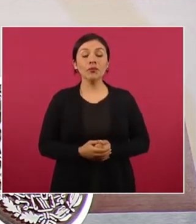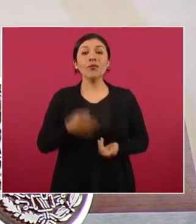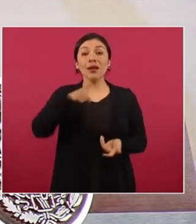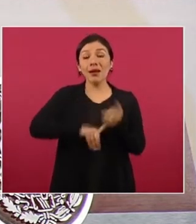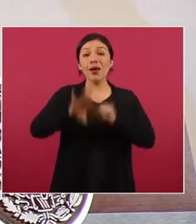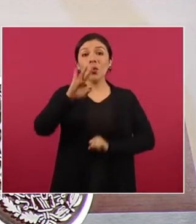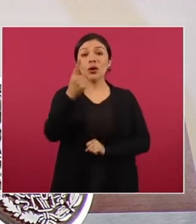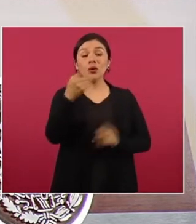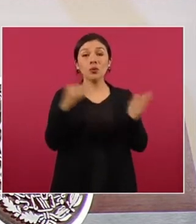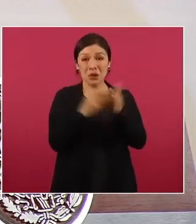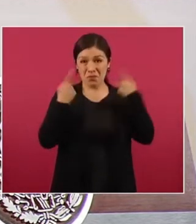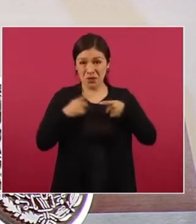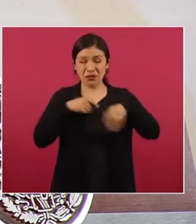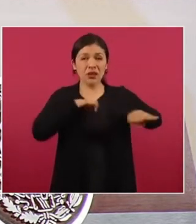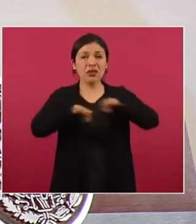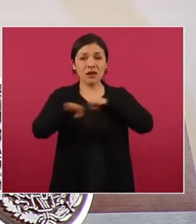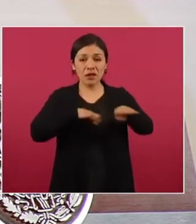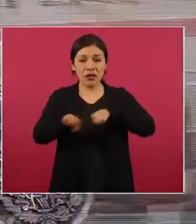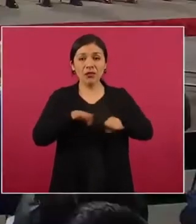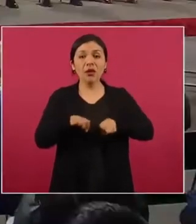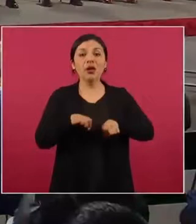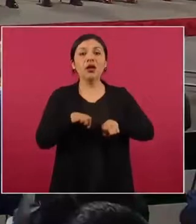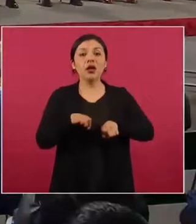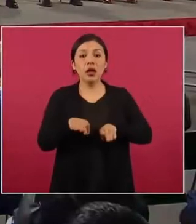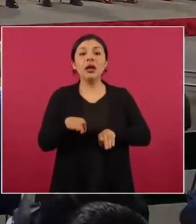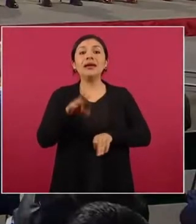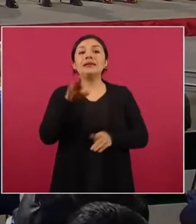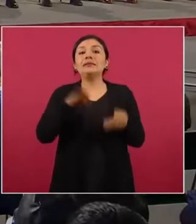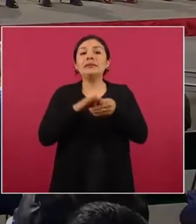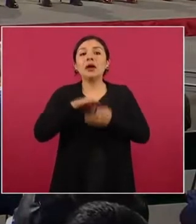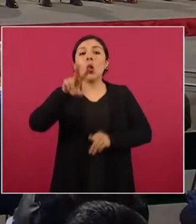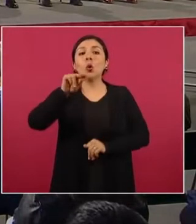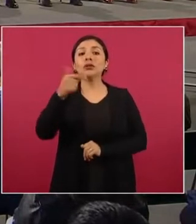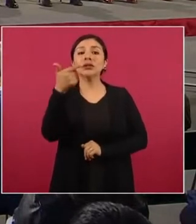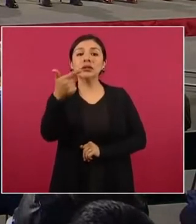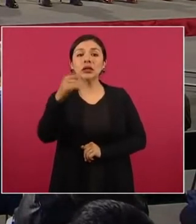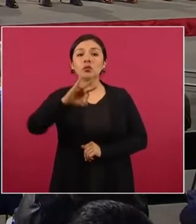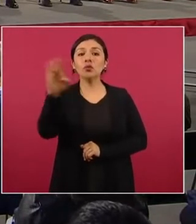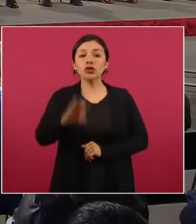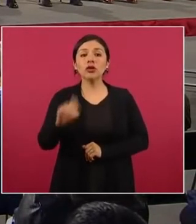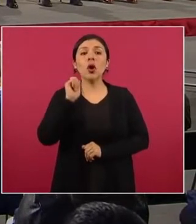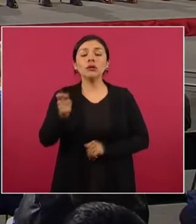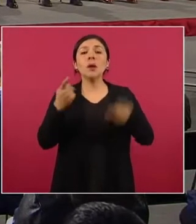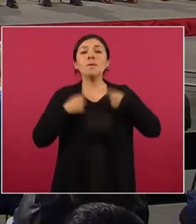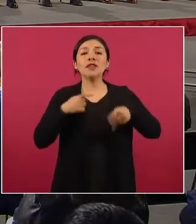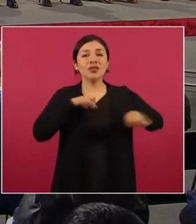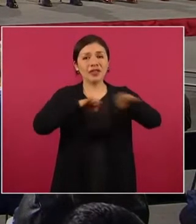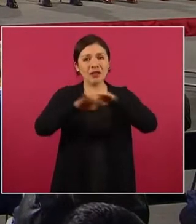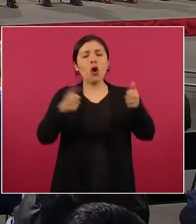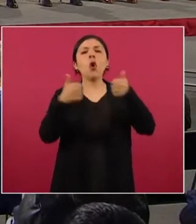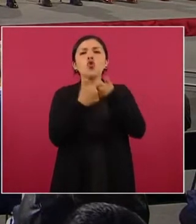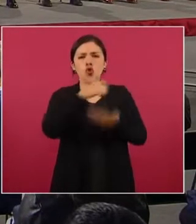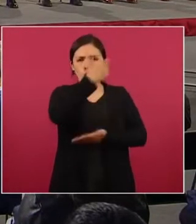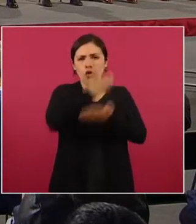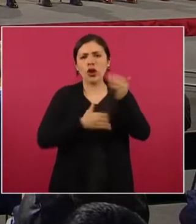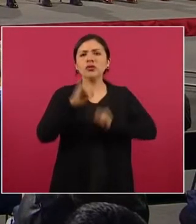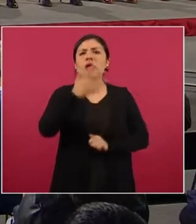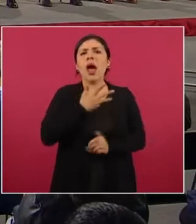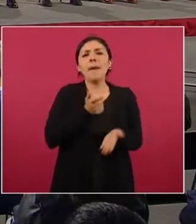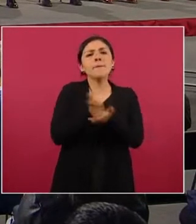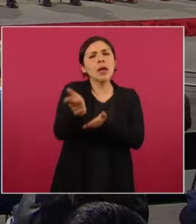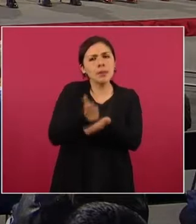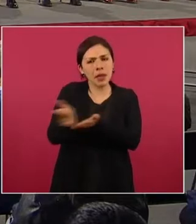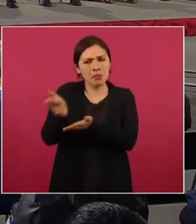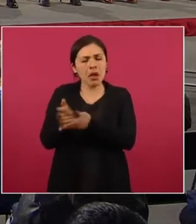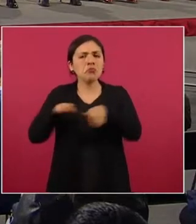41 mil trabajadores, 87 por ciento son trabajadores que están contratados, son remunerados y son